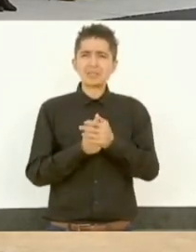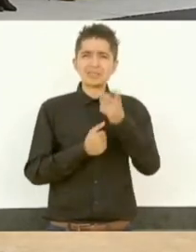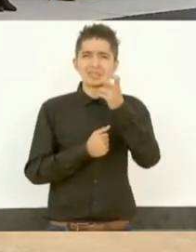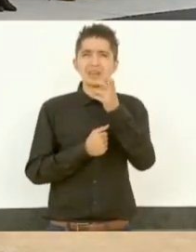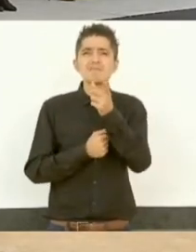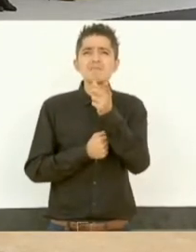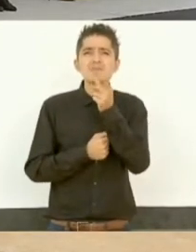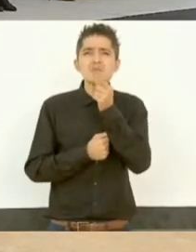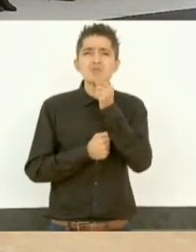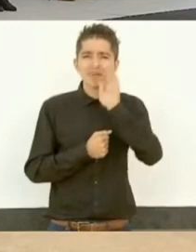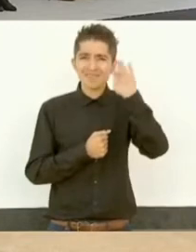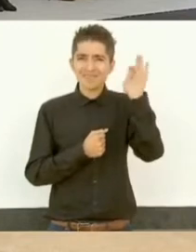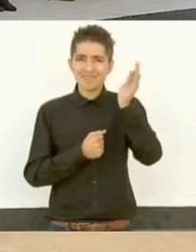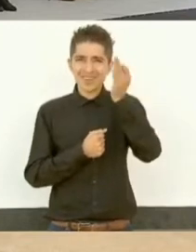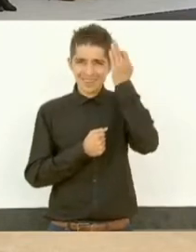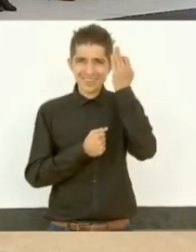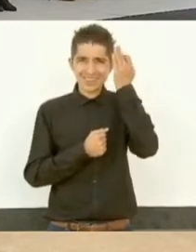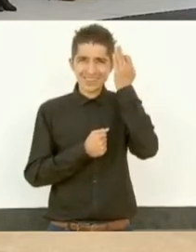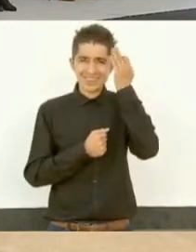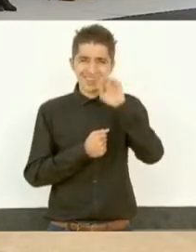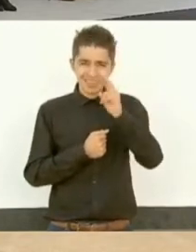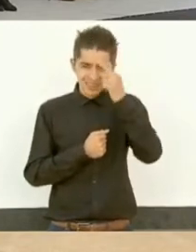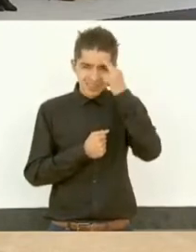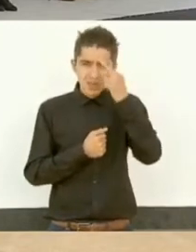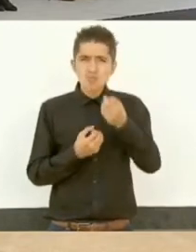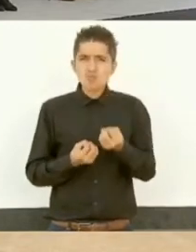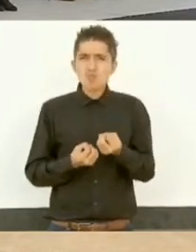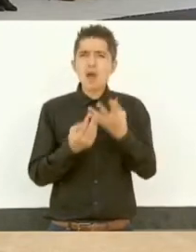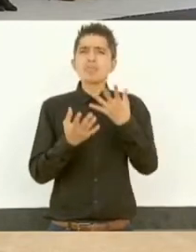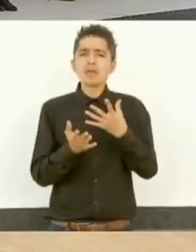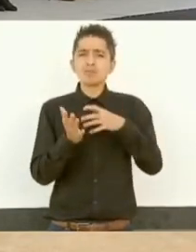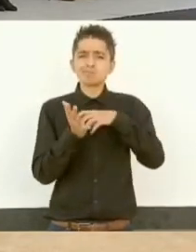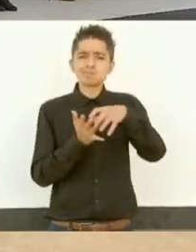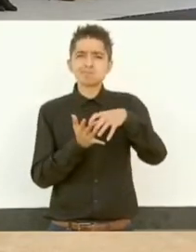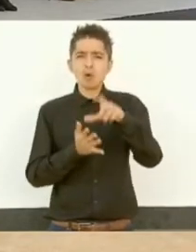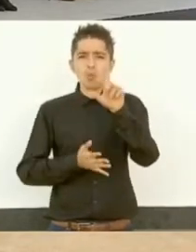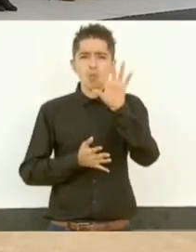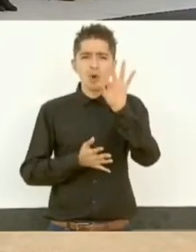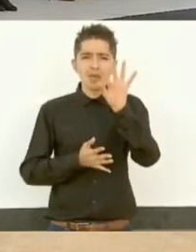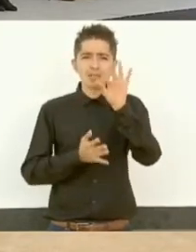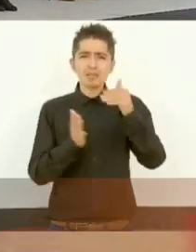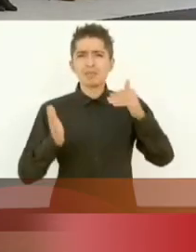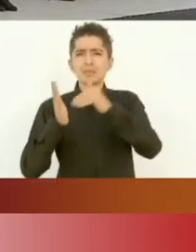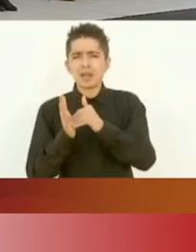Policía Federal llegó a tener 40 mil elementos